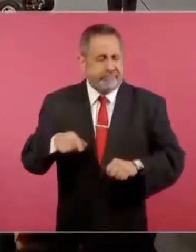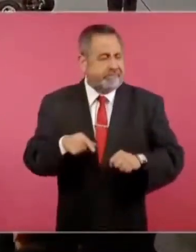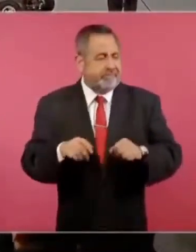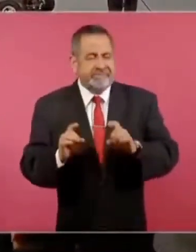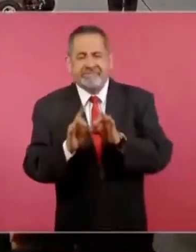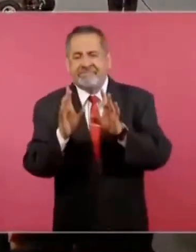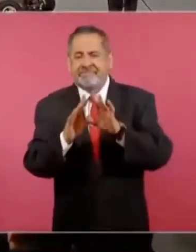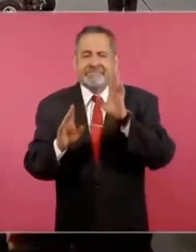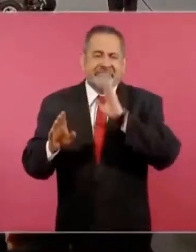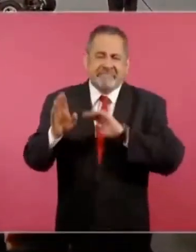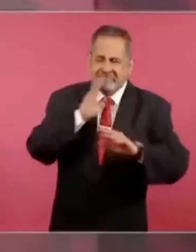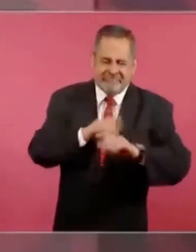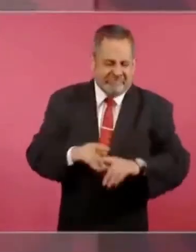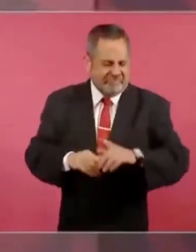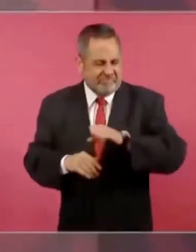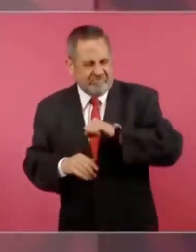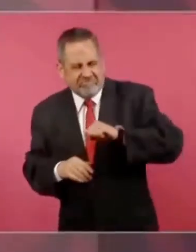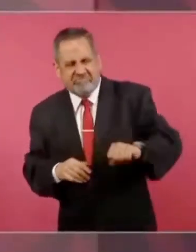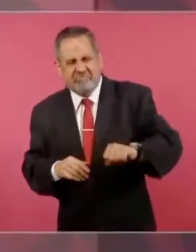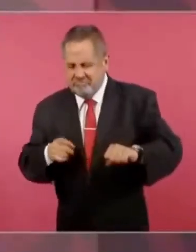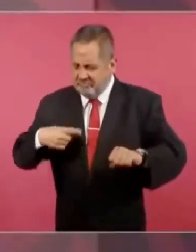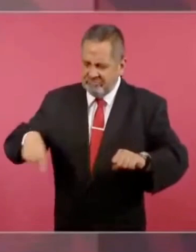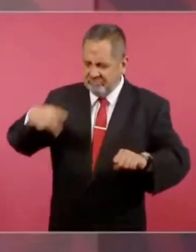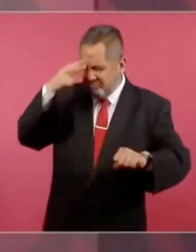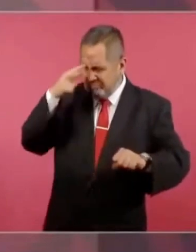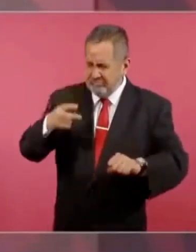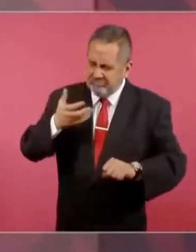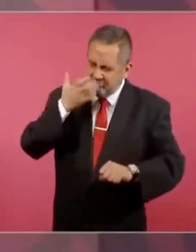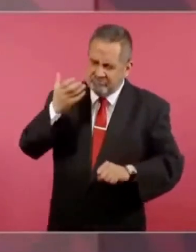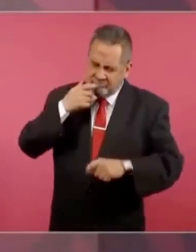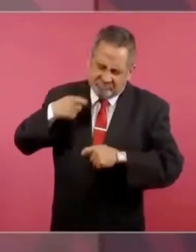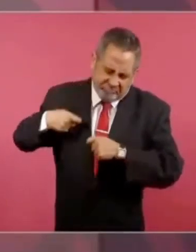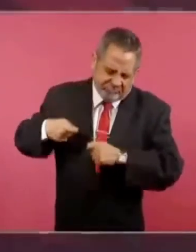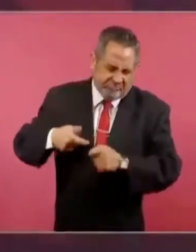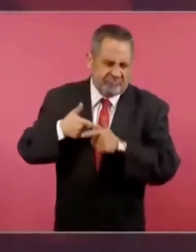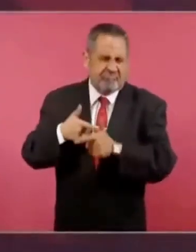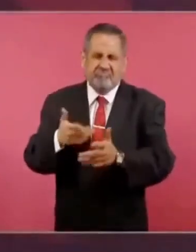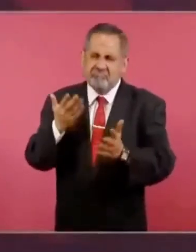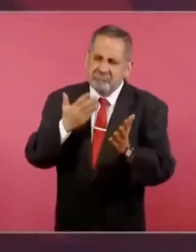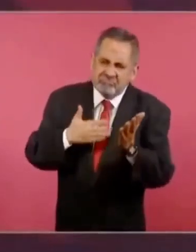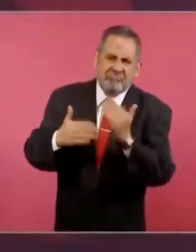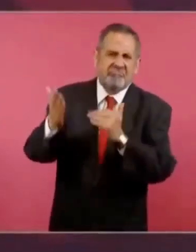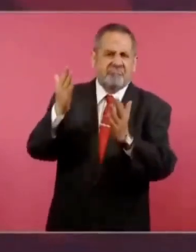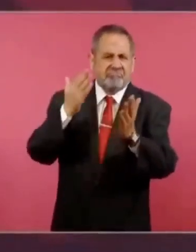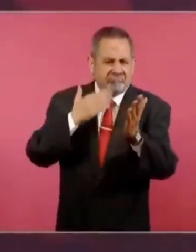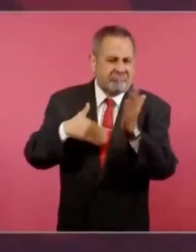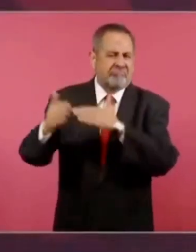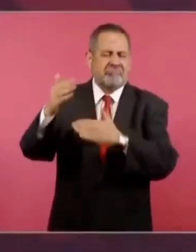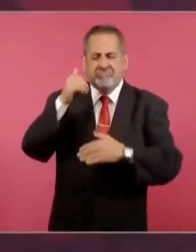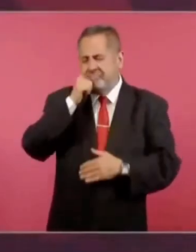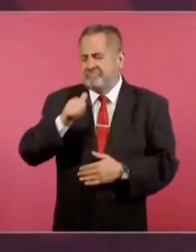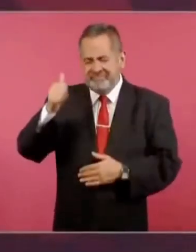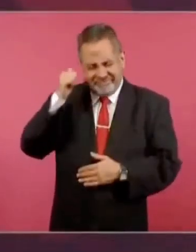y siempre salimos adelante, siempre